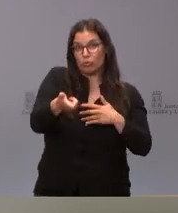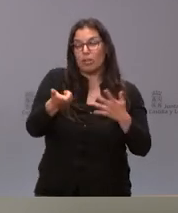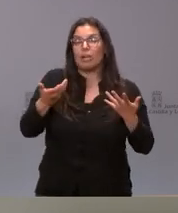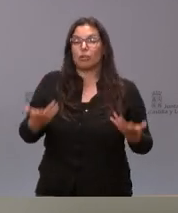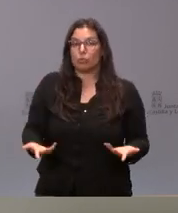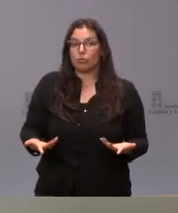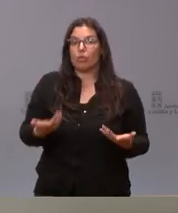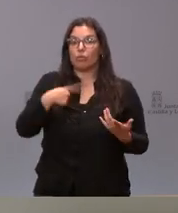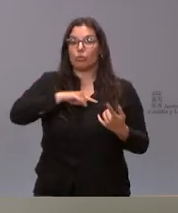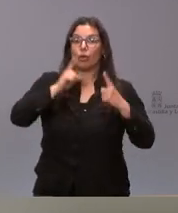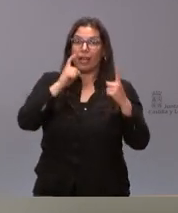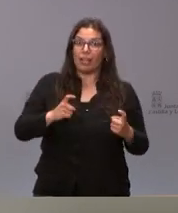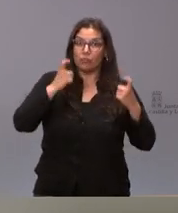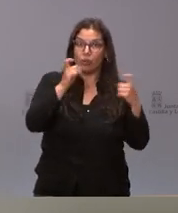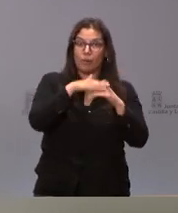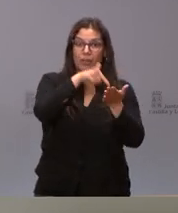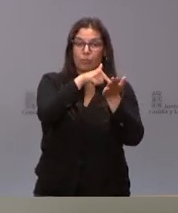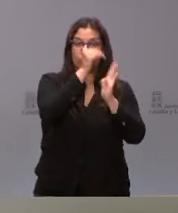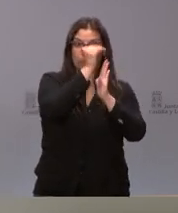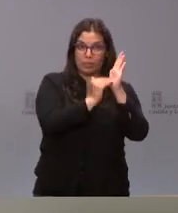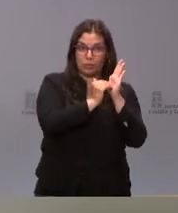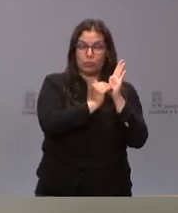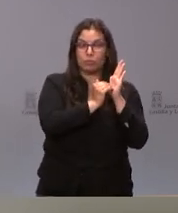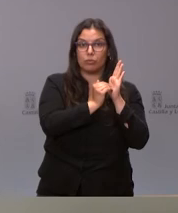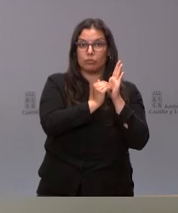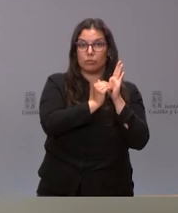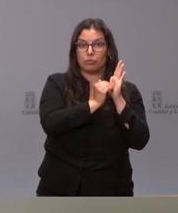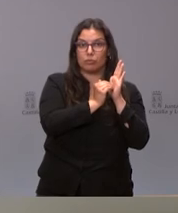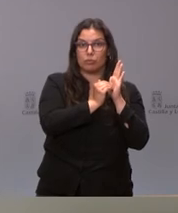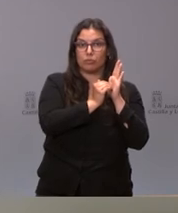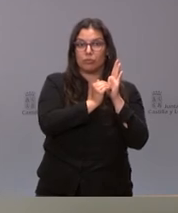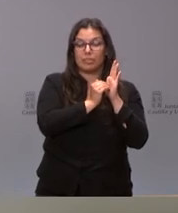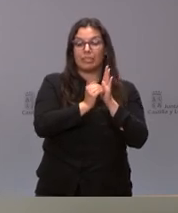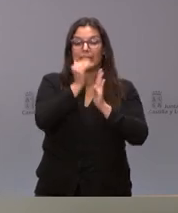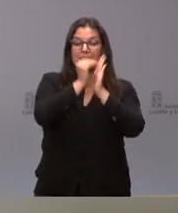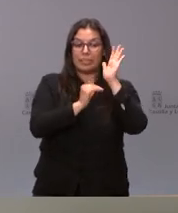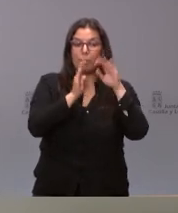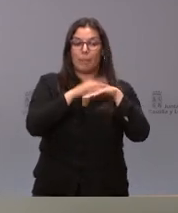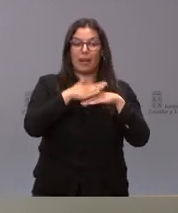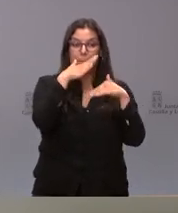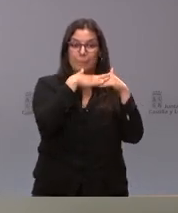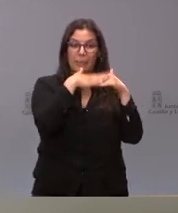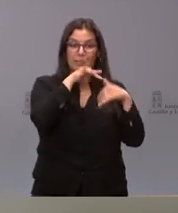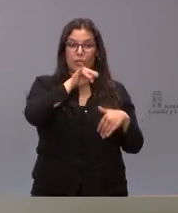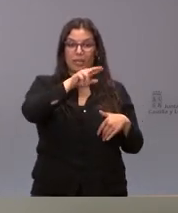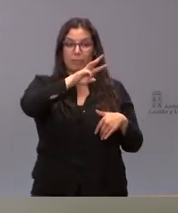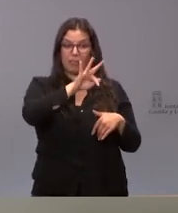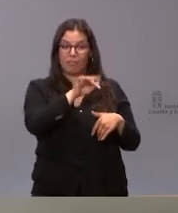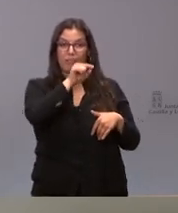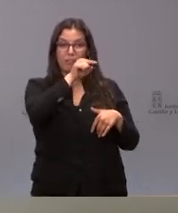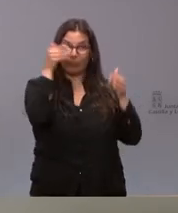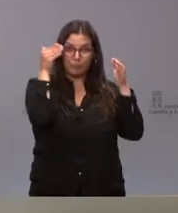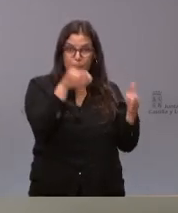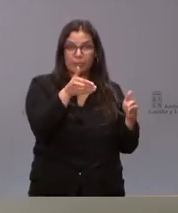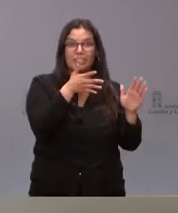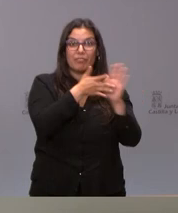que estamos haciendo por bajar impuestos y concentrar esta bajada de impuestos en el tipo mínimo de gravamen del IRPF lo que nos permite